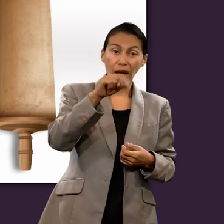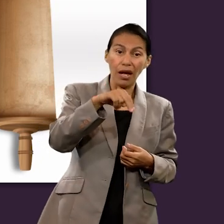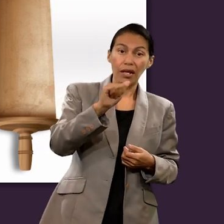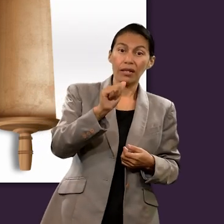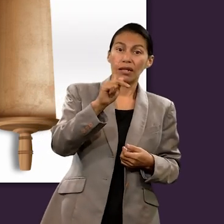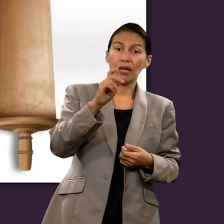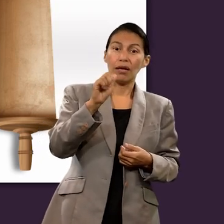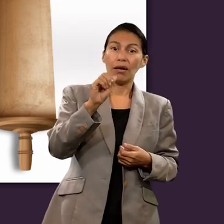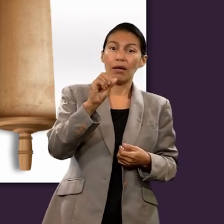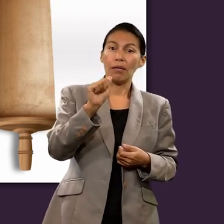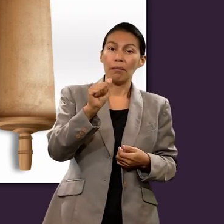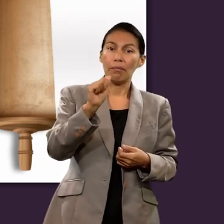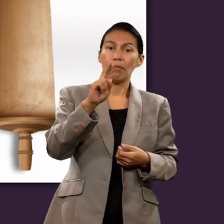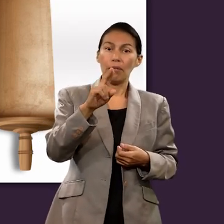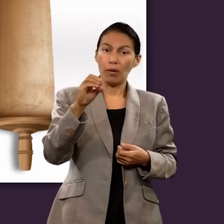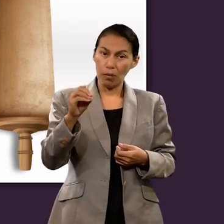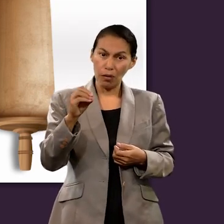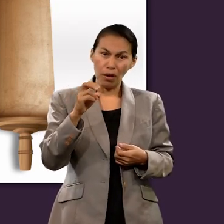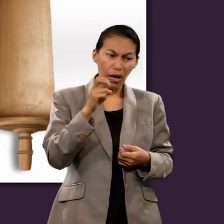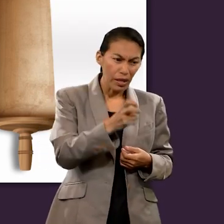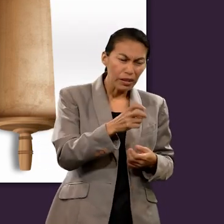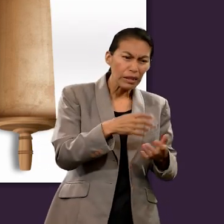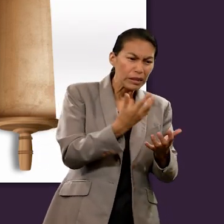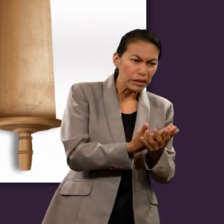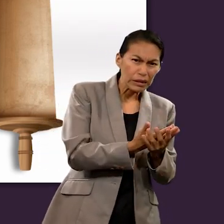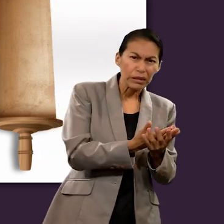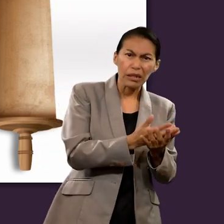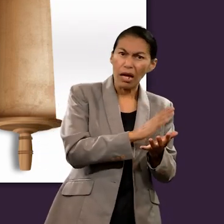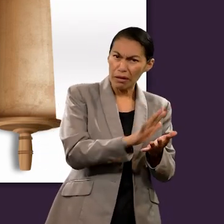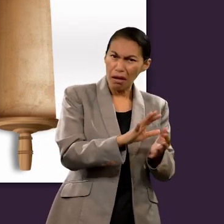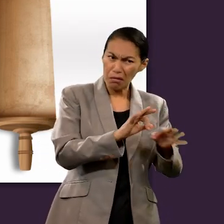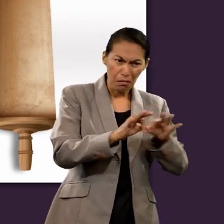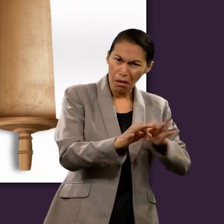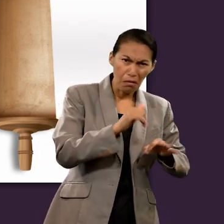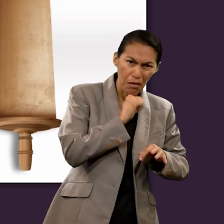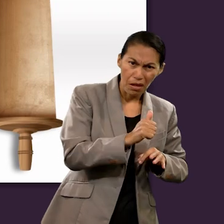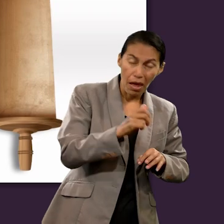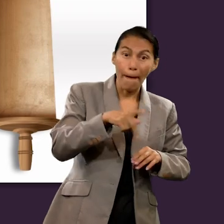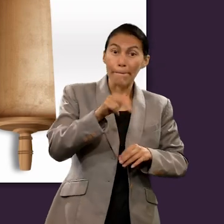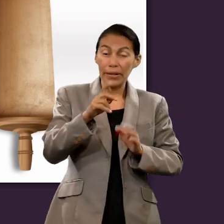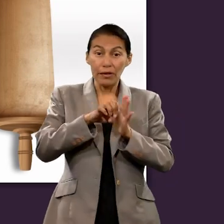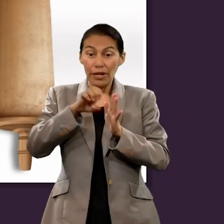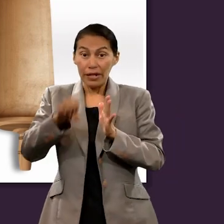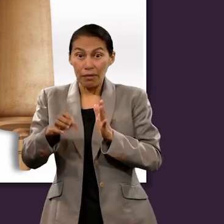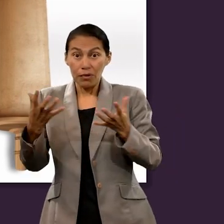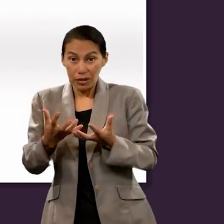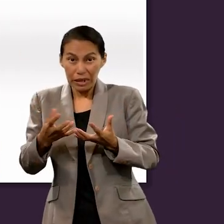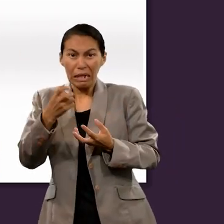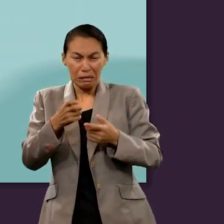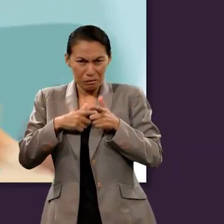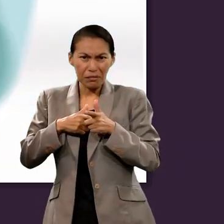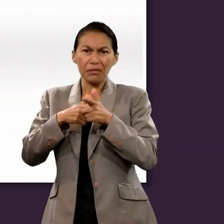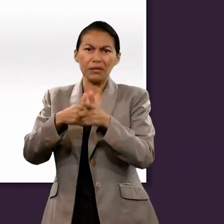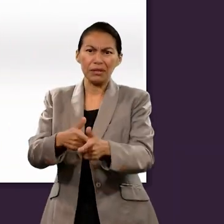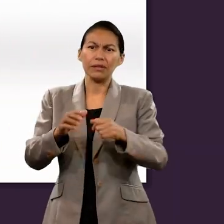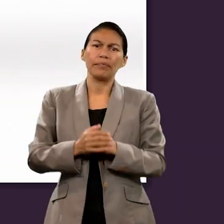descansarán, anapago, de sus trabajos porque sus obras con ellos siguen. Este grupo aparece de